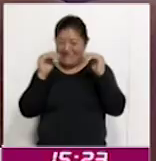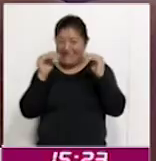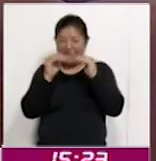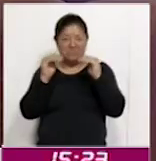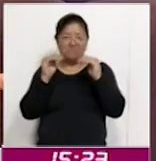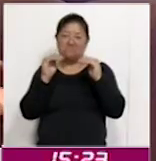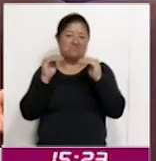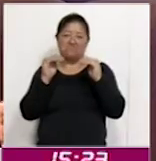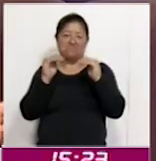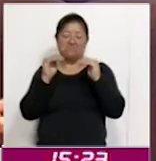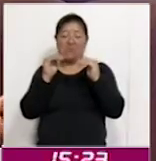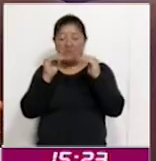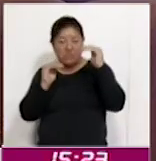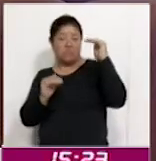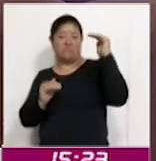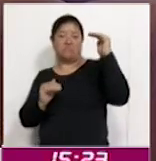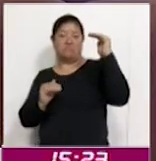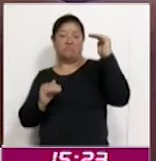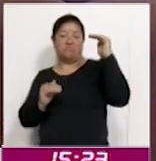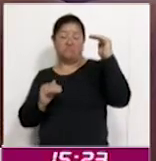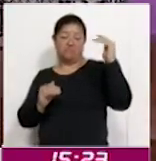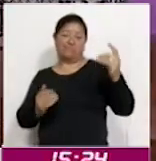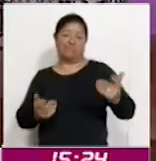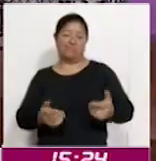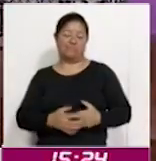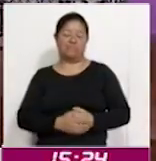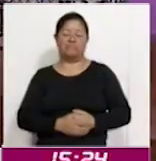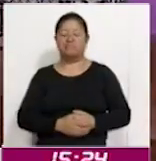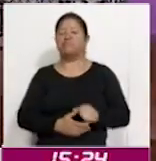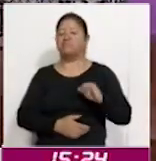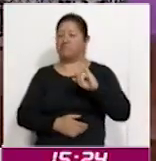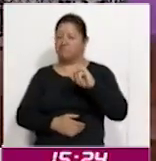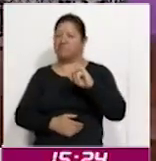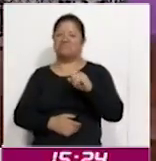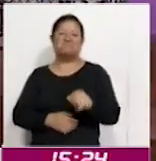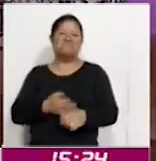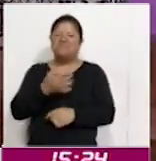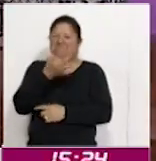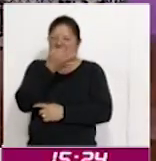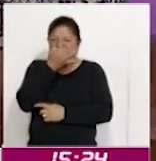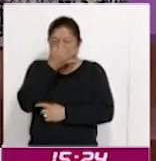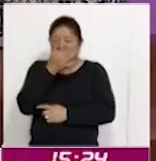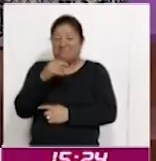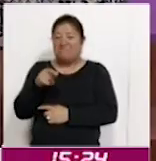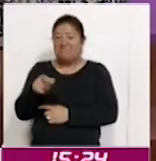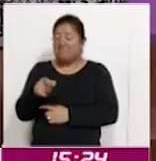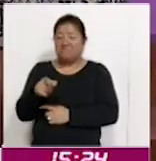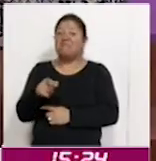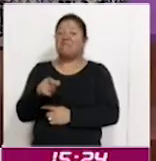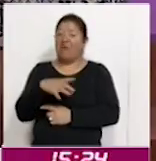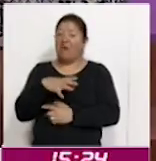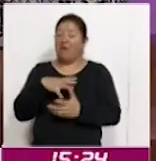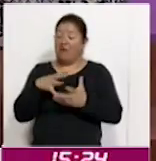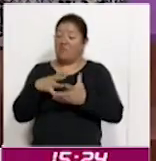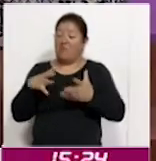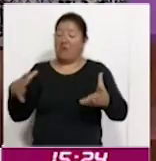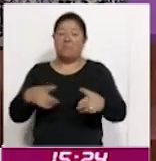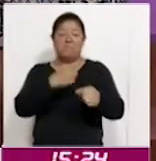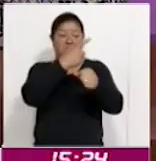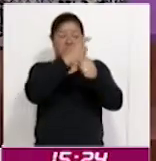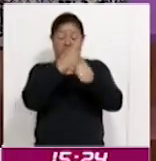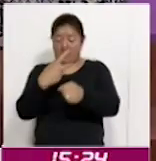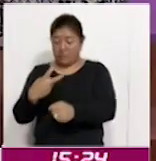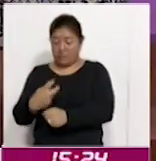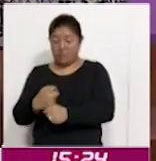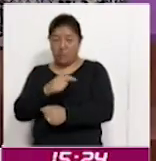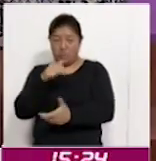dice?, que sea mínima la diferencia. Es correcto, sí, hay una marcada diferencia entre el primero y el segundo lugar, sin embargo